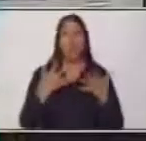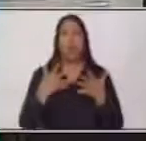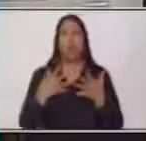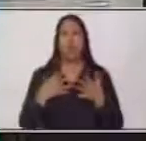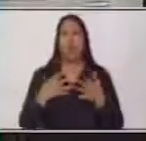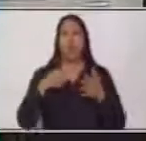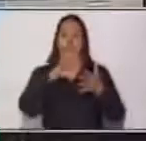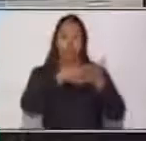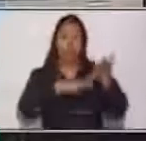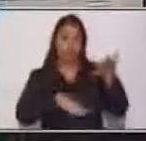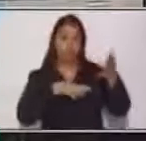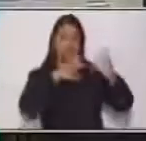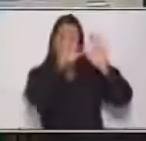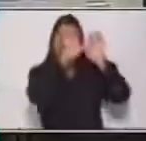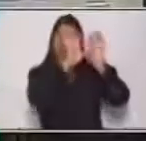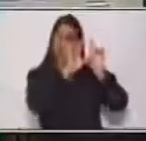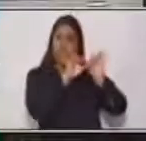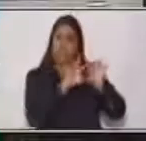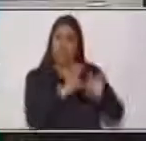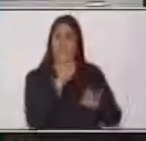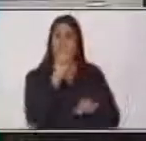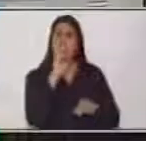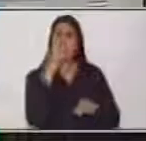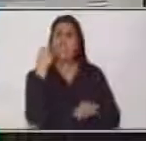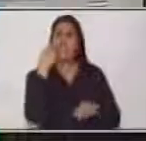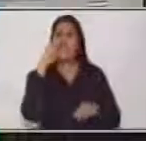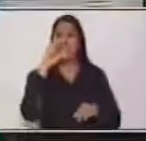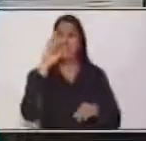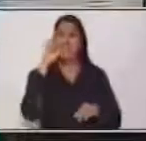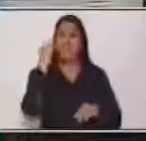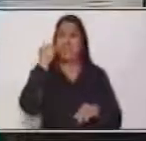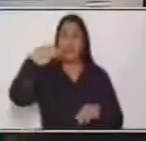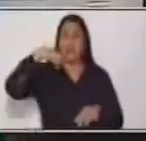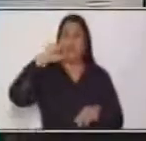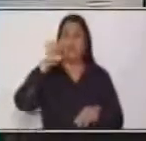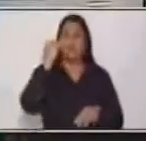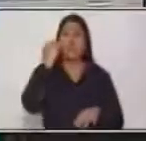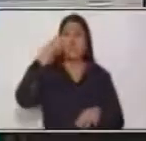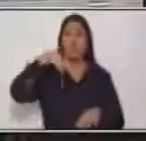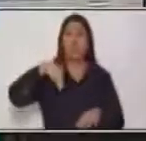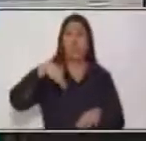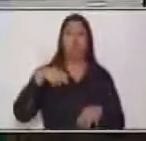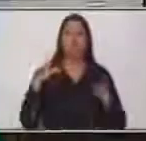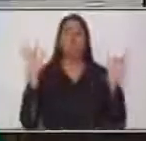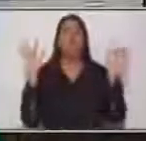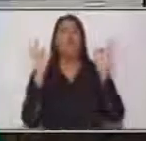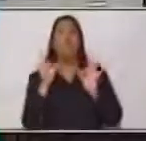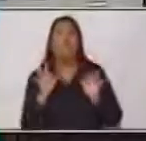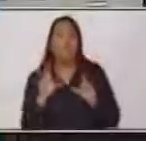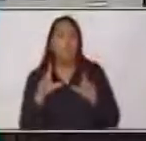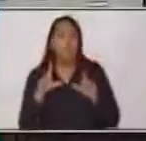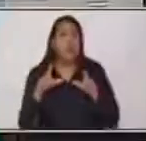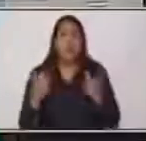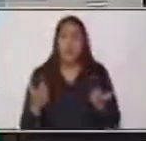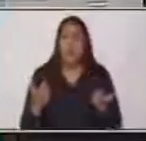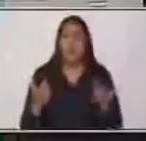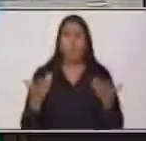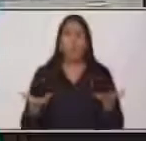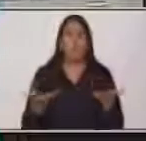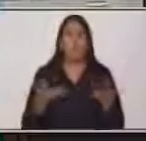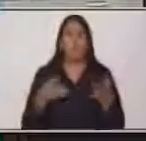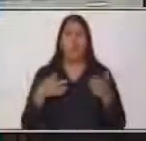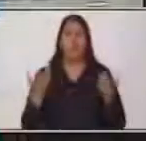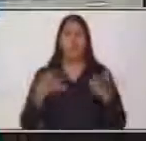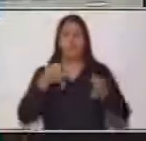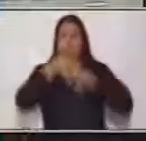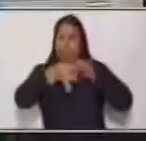descripción. ¿Se recuerdan qué era la descripción? Esa forma de describir, ¿verdad? La acción y efecto de poder describir.